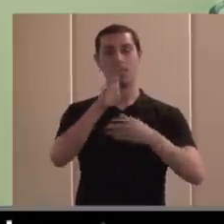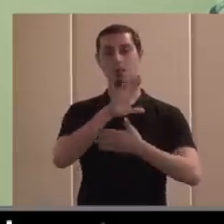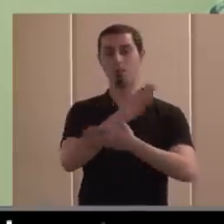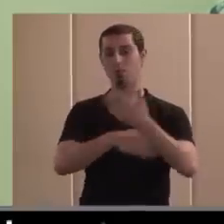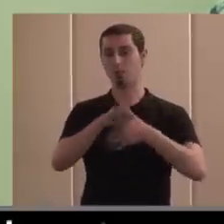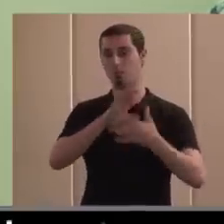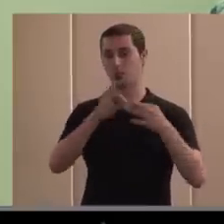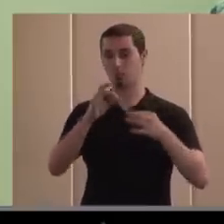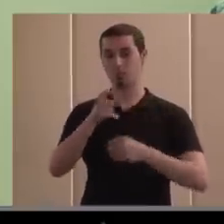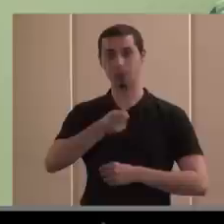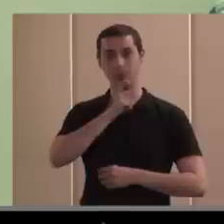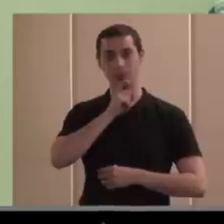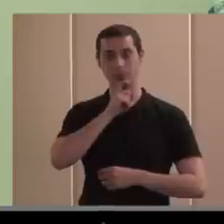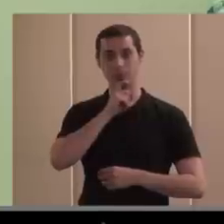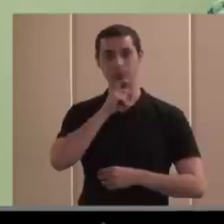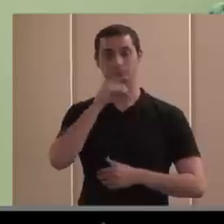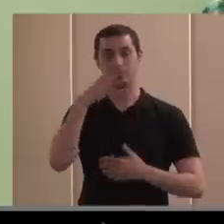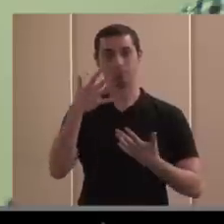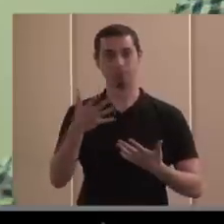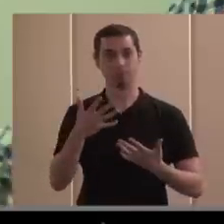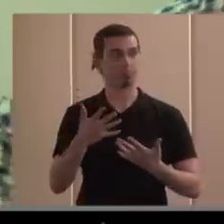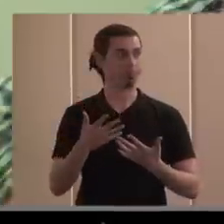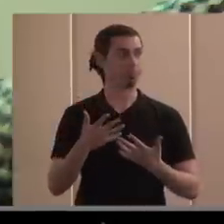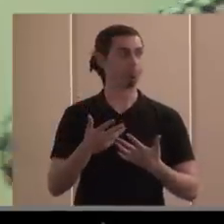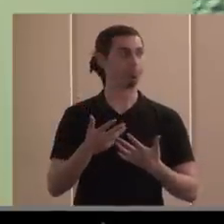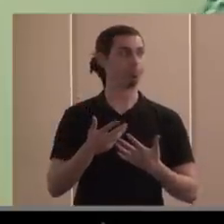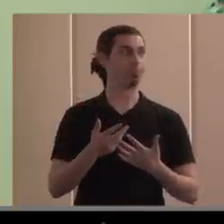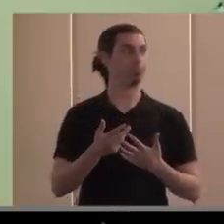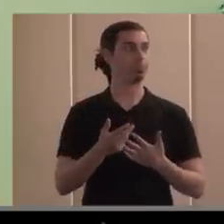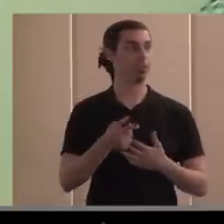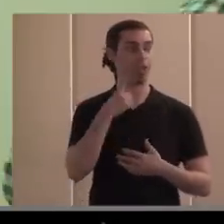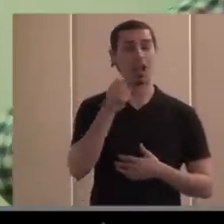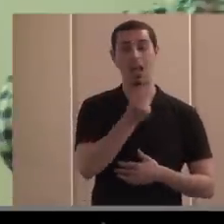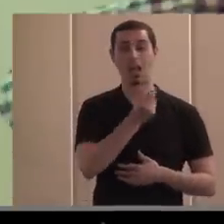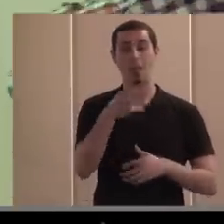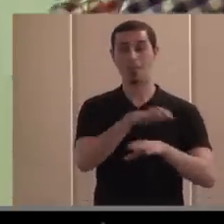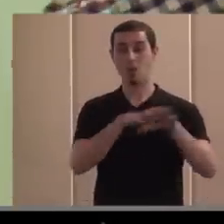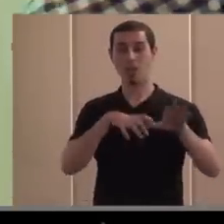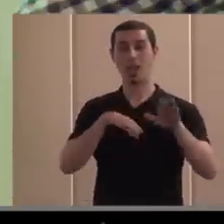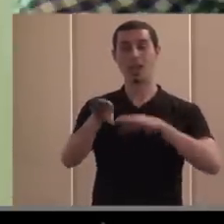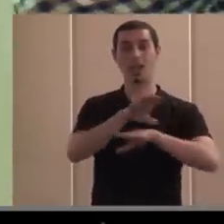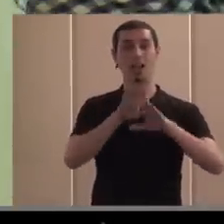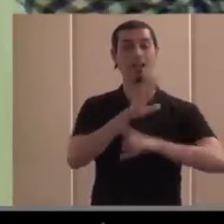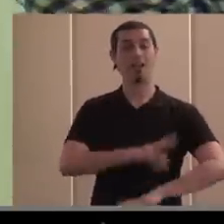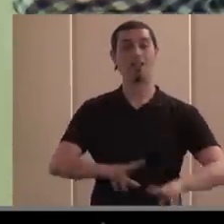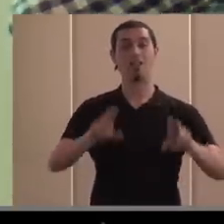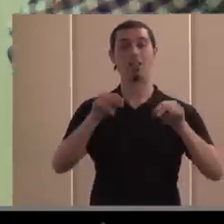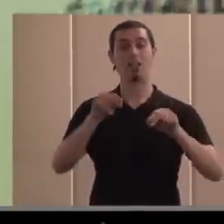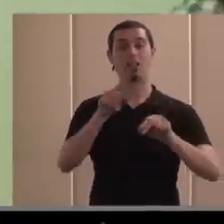un número de ellos que finalizaban su carrera deportiva en